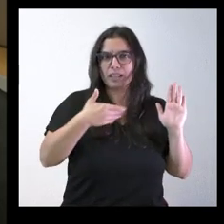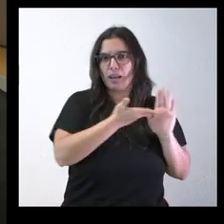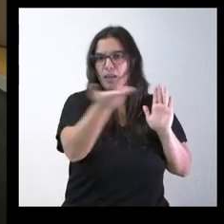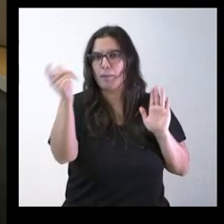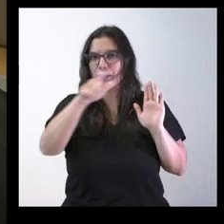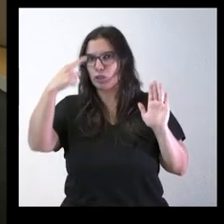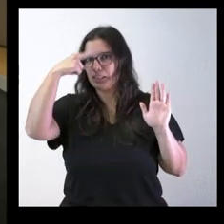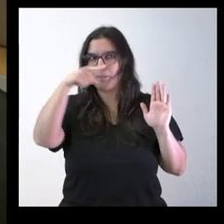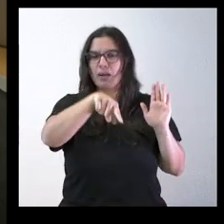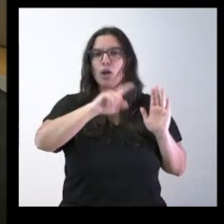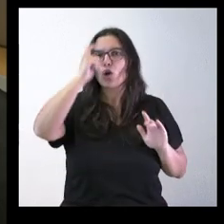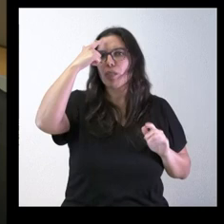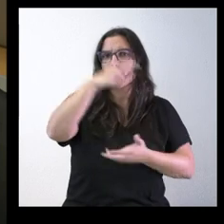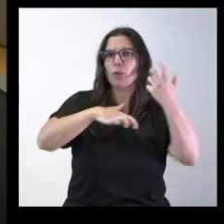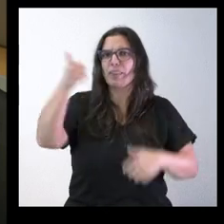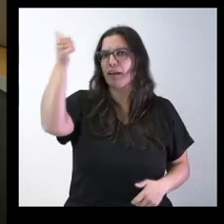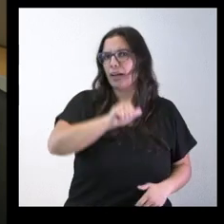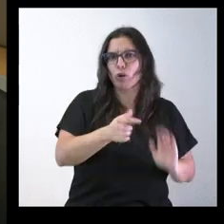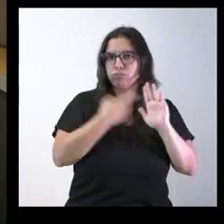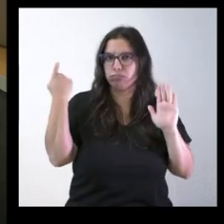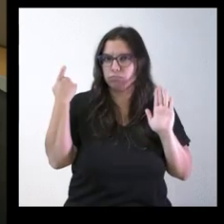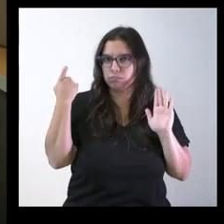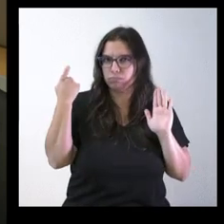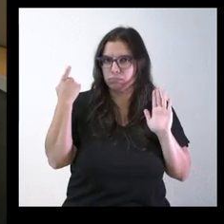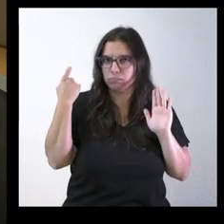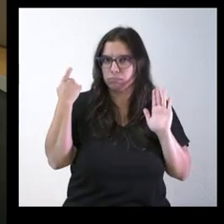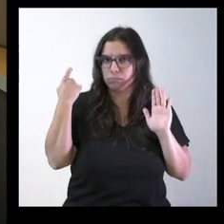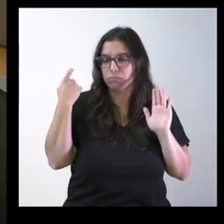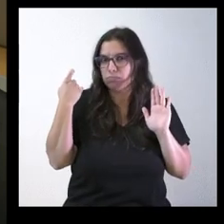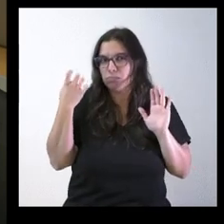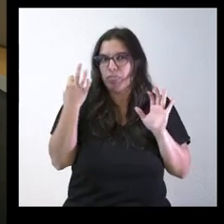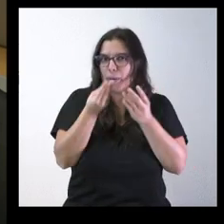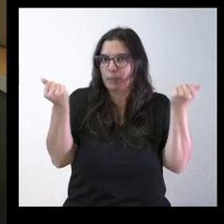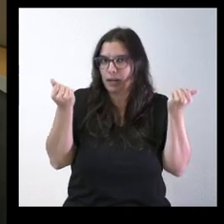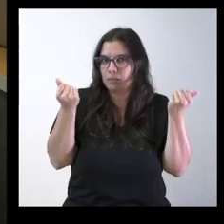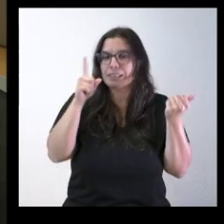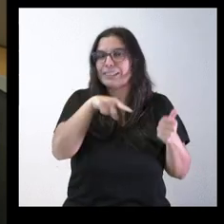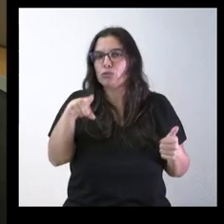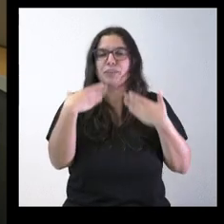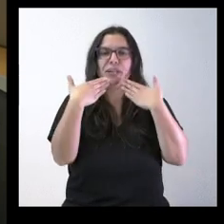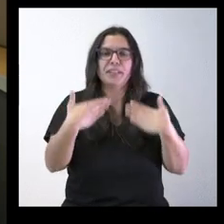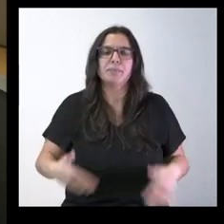ciudadanía que el concepto de violencia de género pues hay que eliminarlo muchas gracias